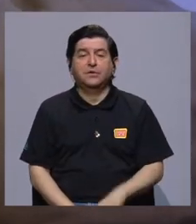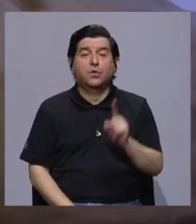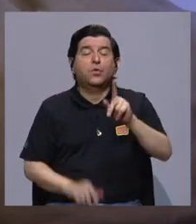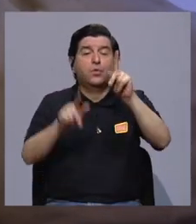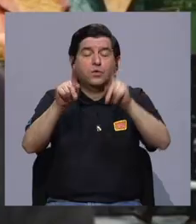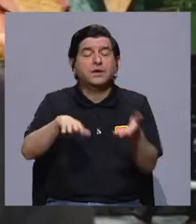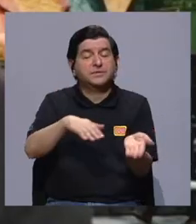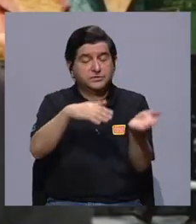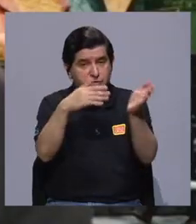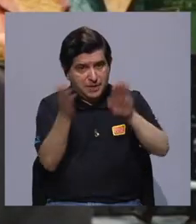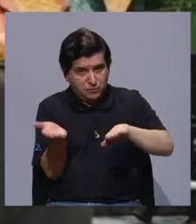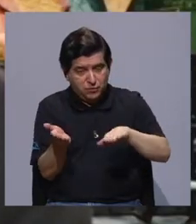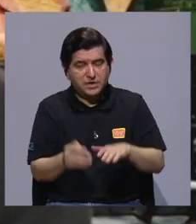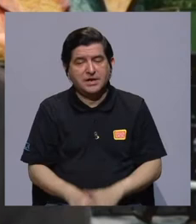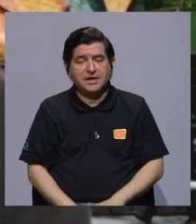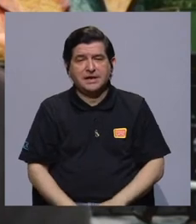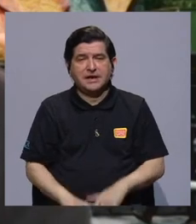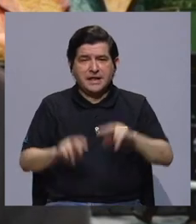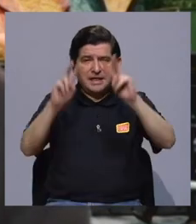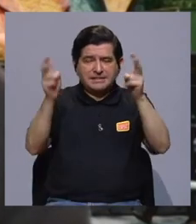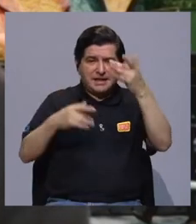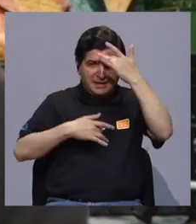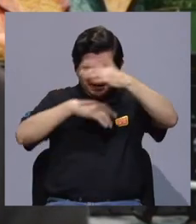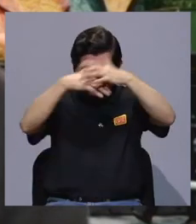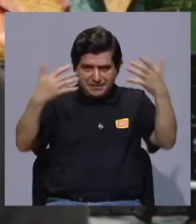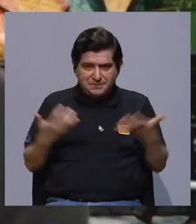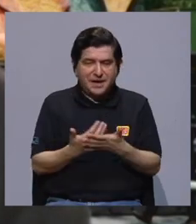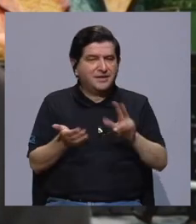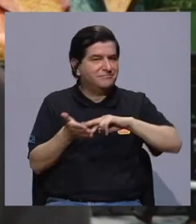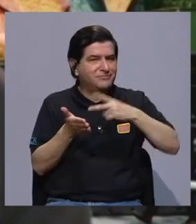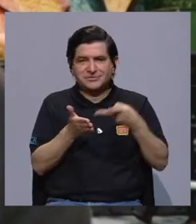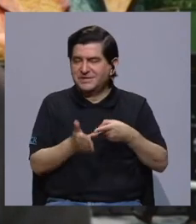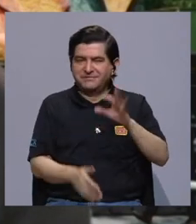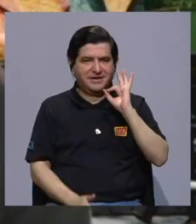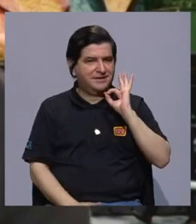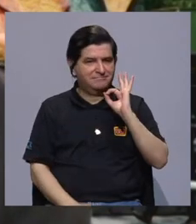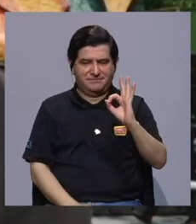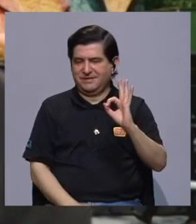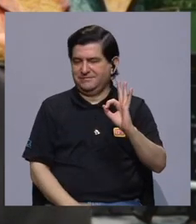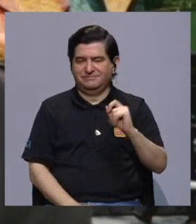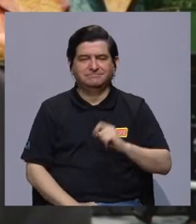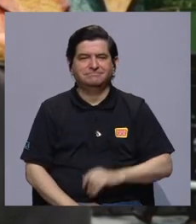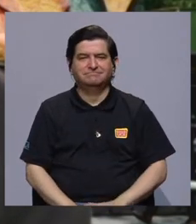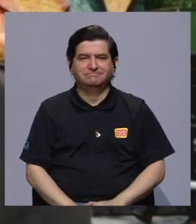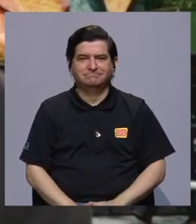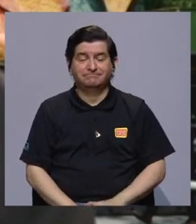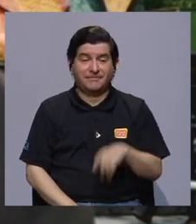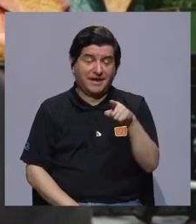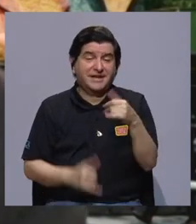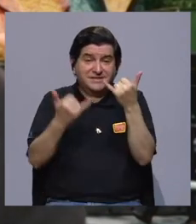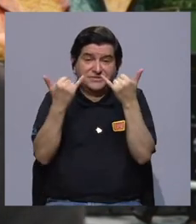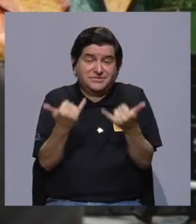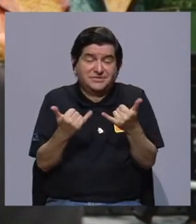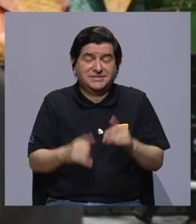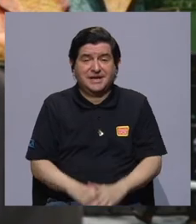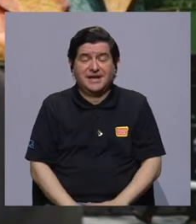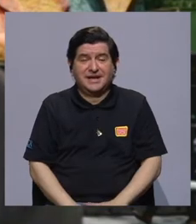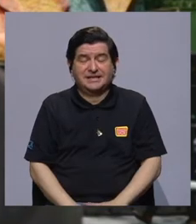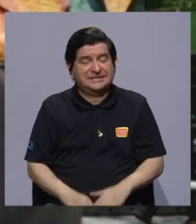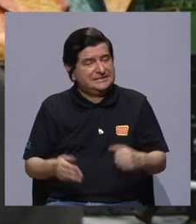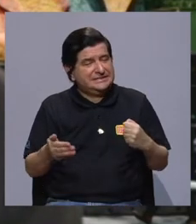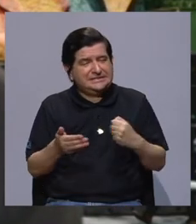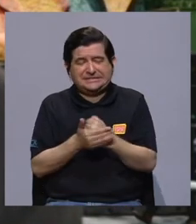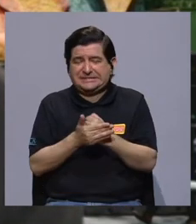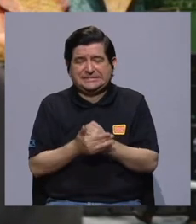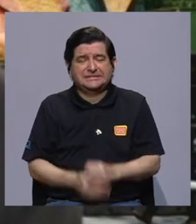desde que una persona ha fallecido por el tema de la pandemia, ya no nos ha ido tan bien, ¿verdad? Y eso es un tema